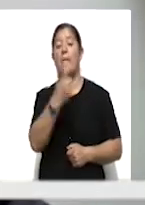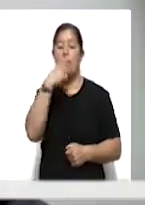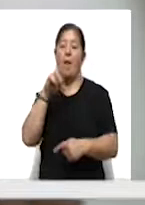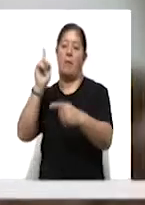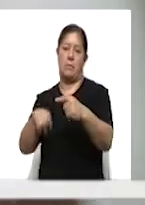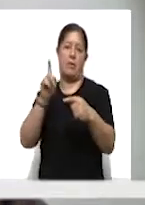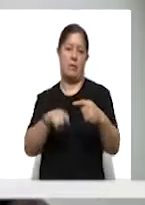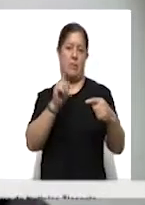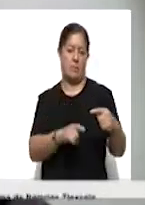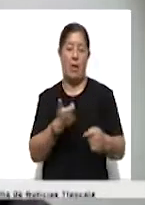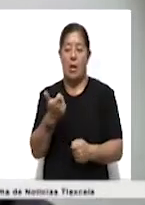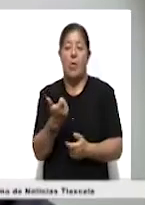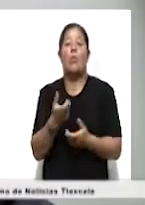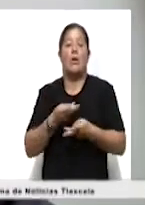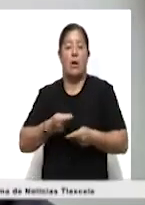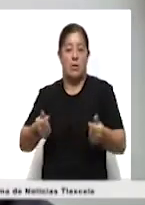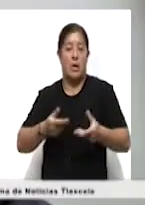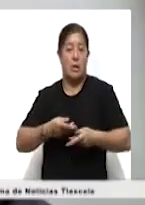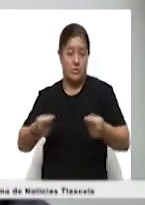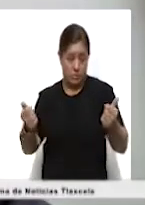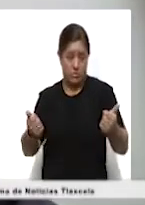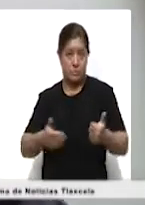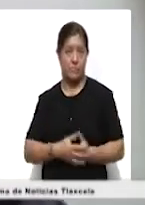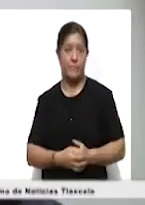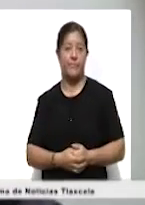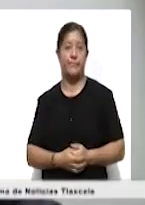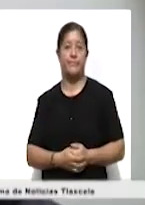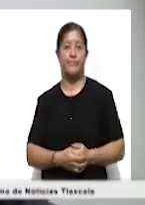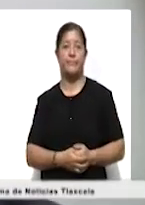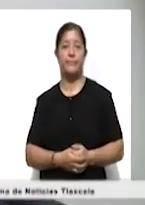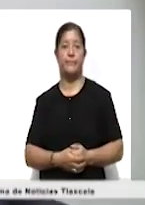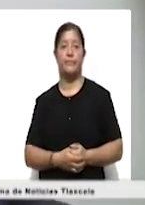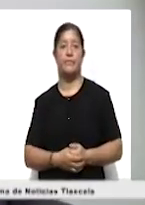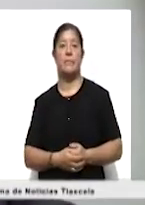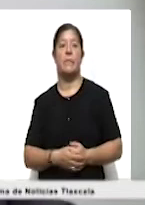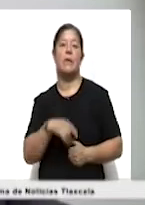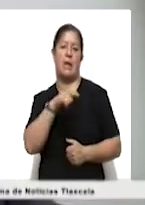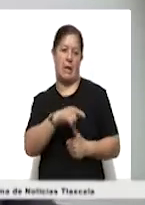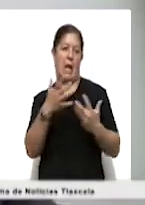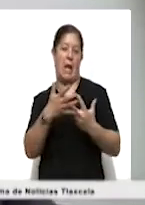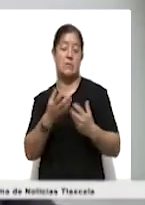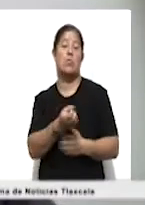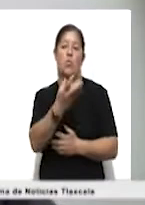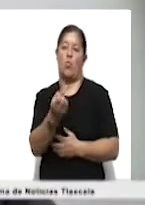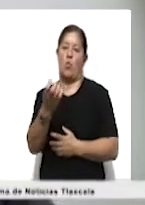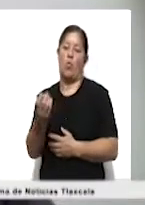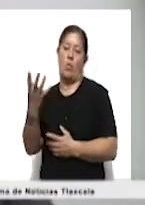y obviamente dependiendo en los balances de cotizaciones que realiza este instituto para determinar